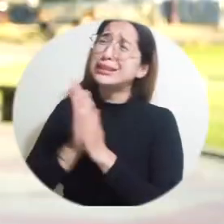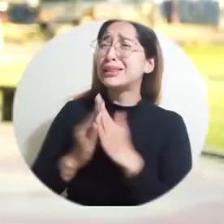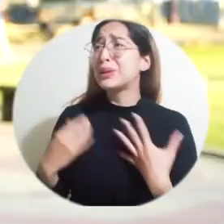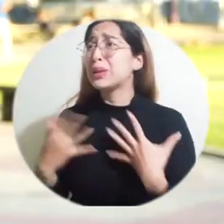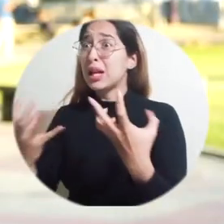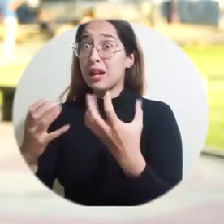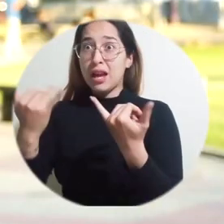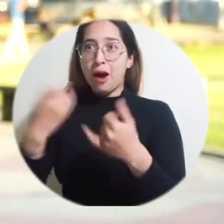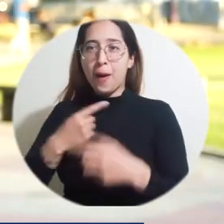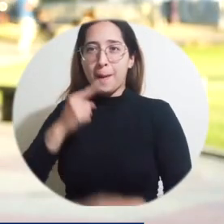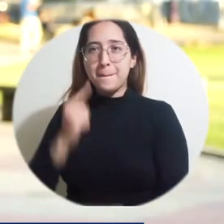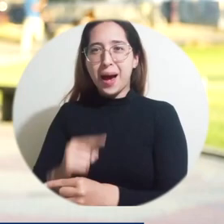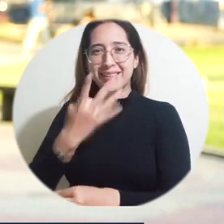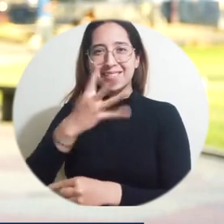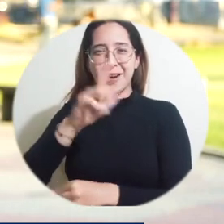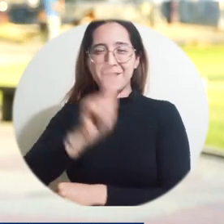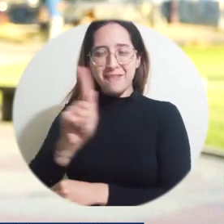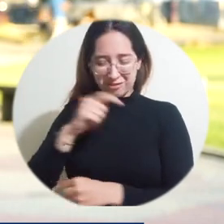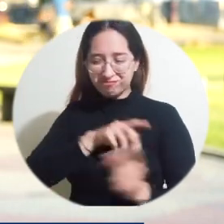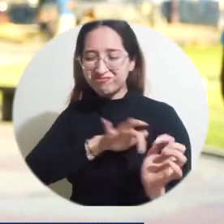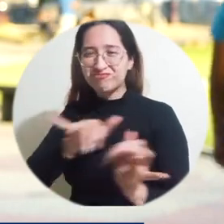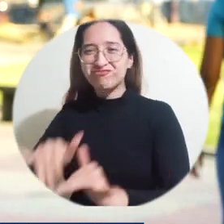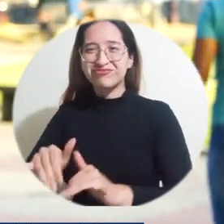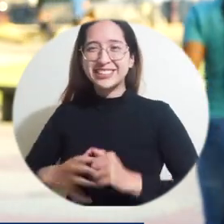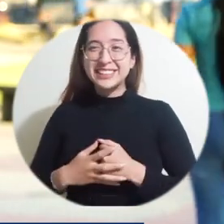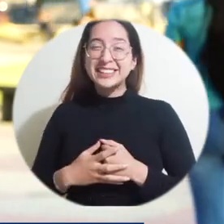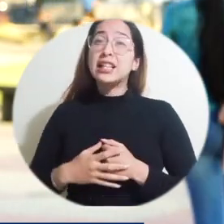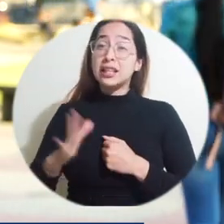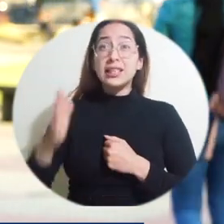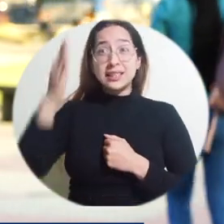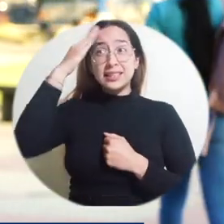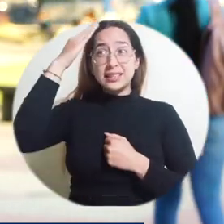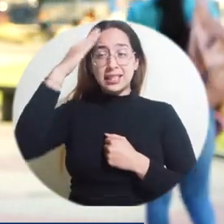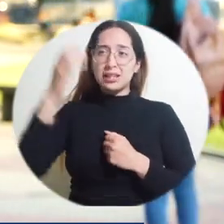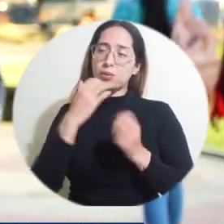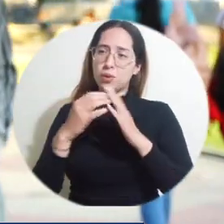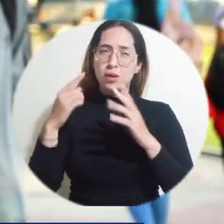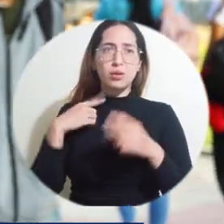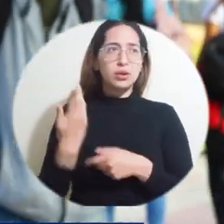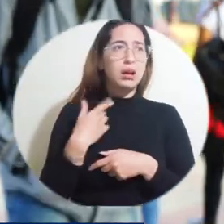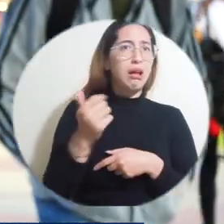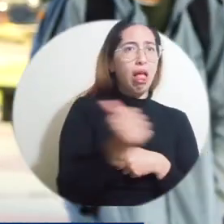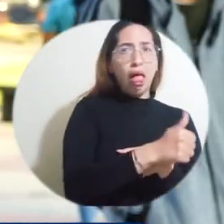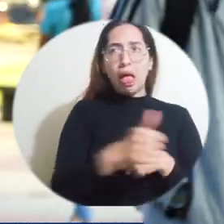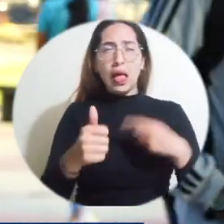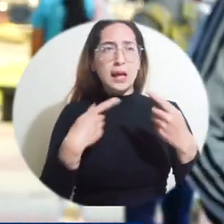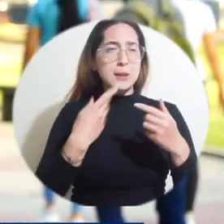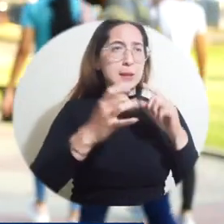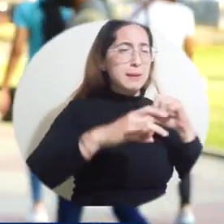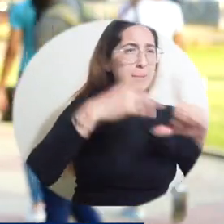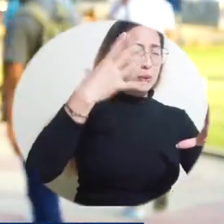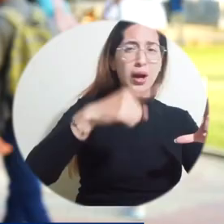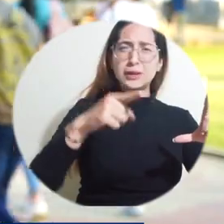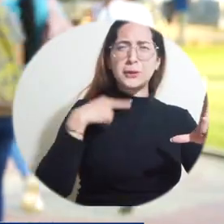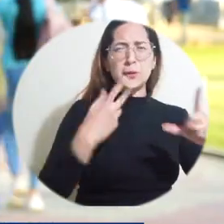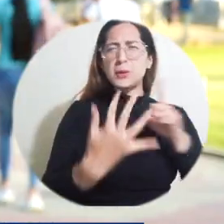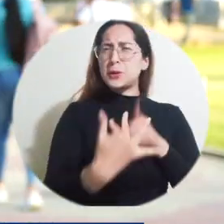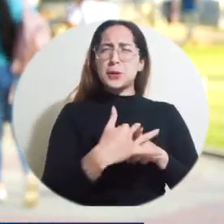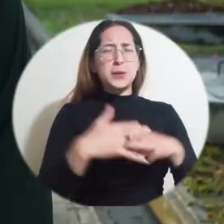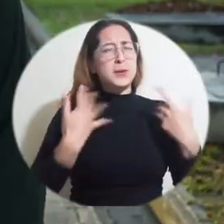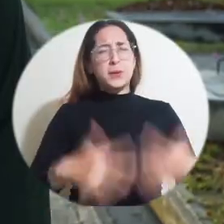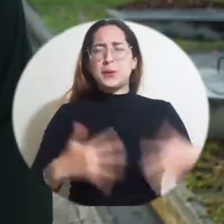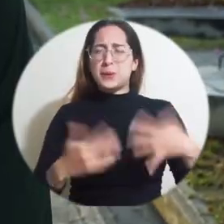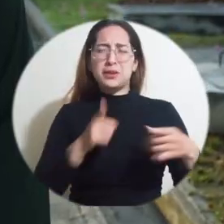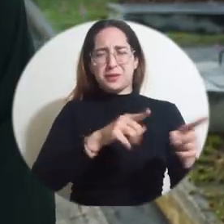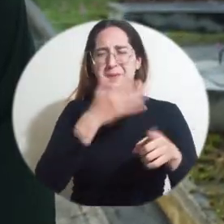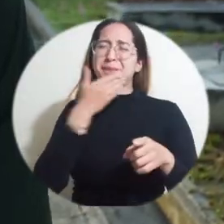febrero. En mi pueblo no hay señal, la señal es mala, me tocaba viajar a otra parte a dar mis clases. Y sí, me dio muy duro